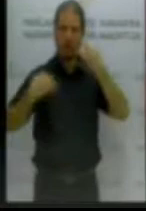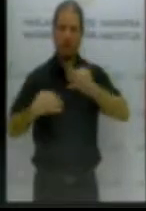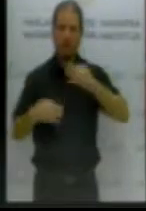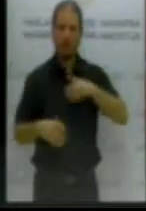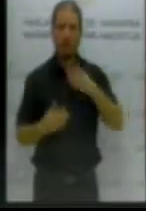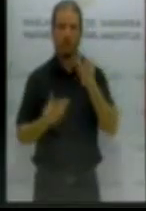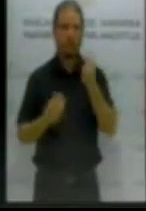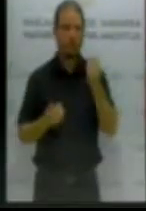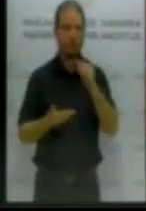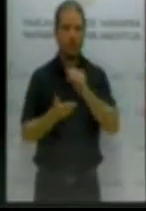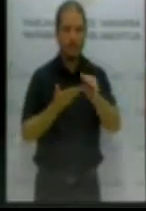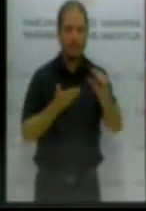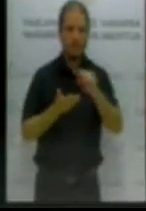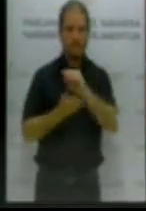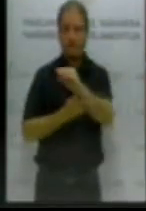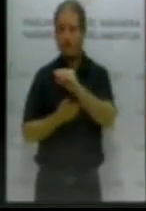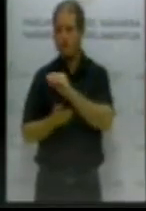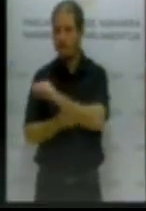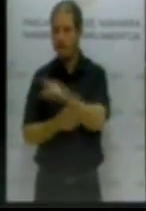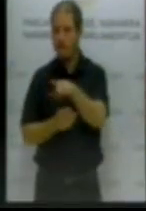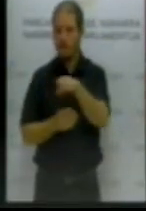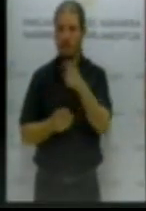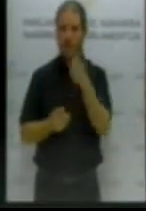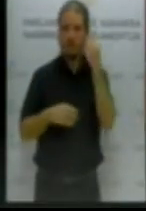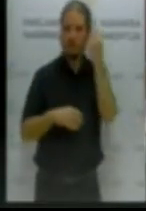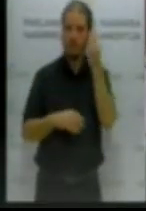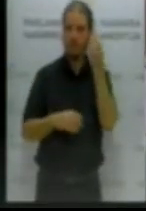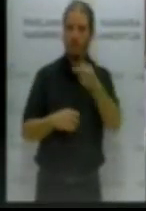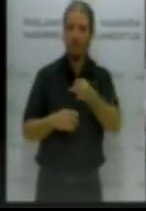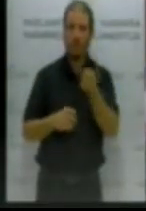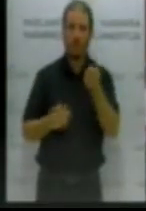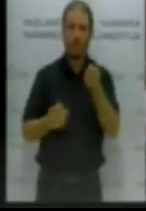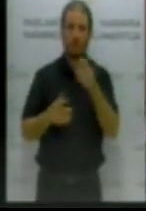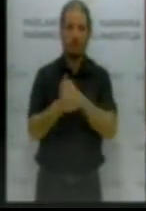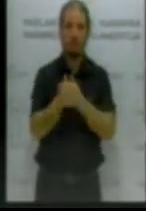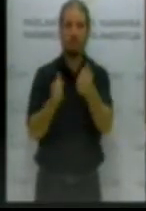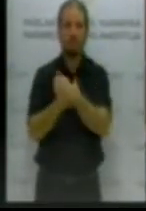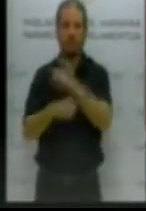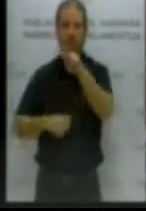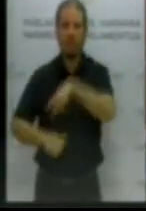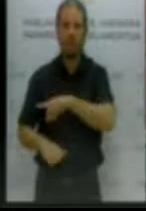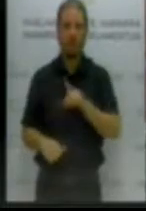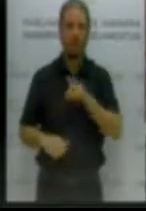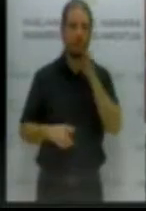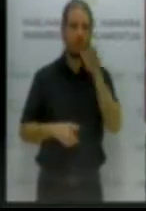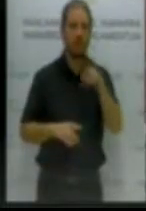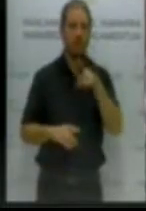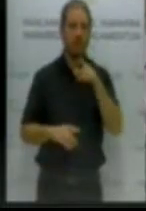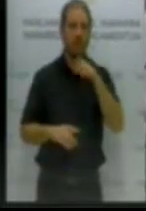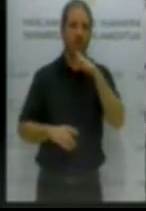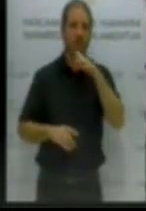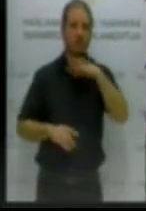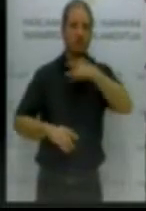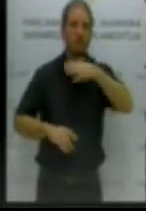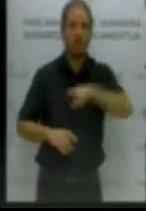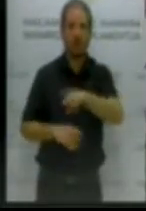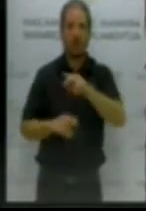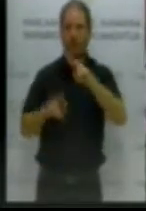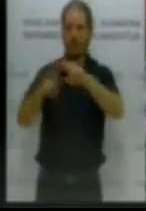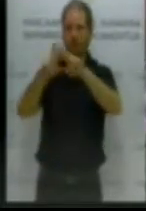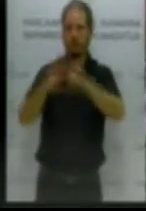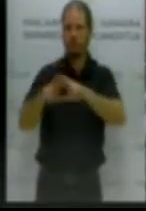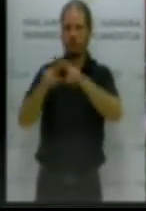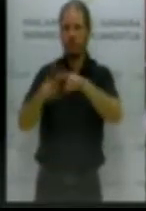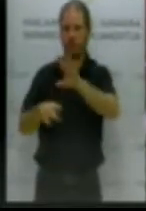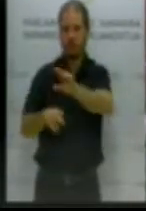partidas que consideramos, bueno, que no son en absoluto prioritarias. Se podrían revisar y quizá con estas hacer frente